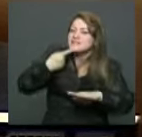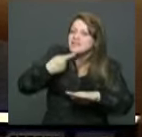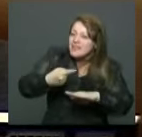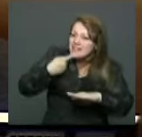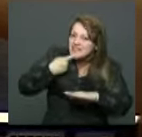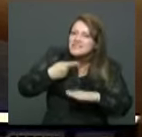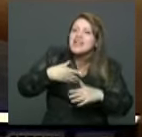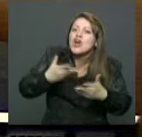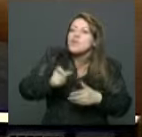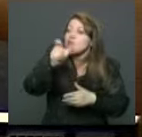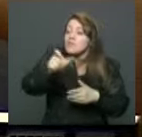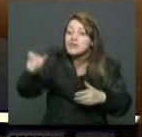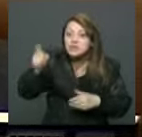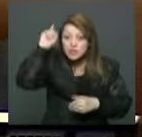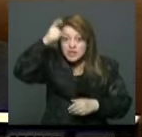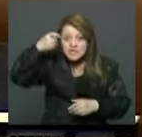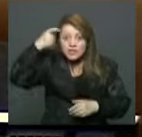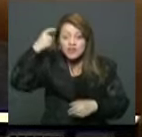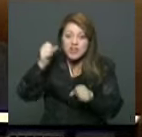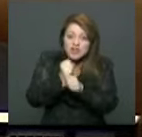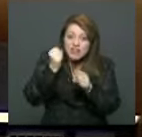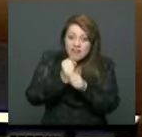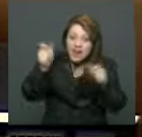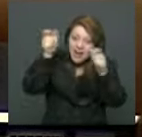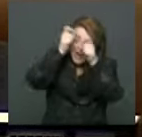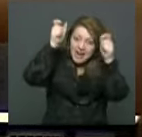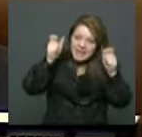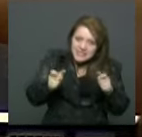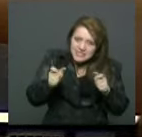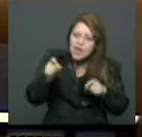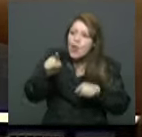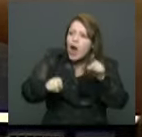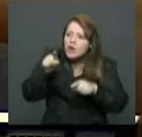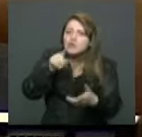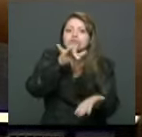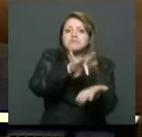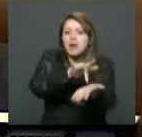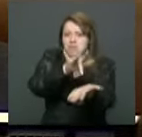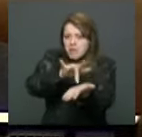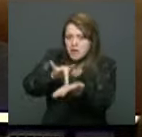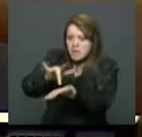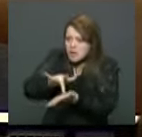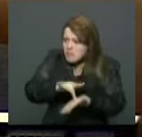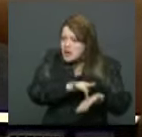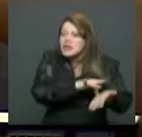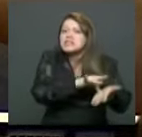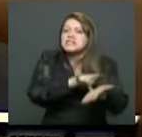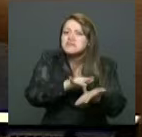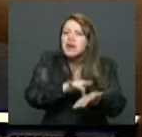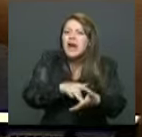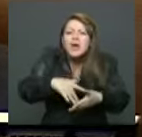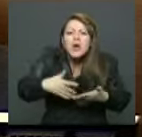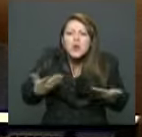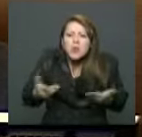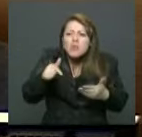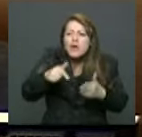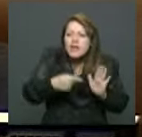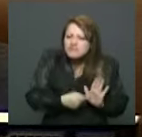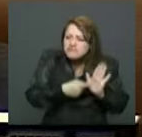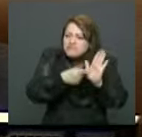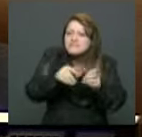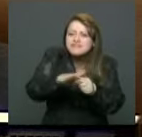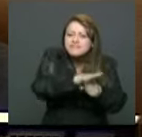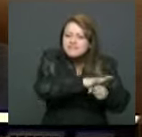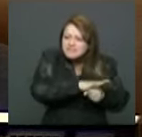funcionarios públicos del Estado, tanto aquellos que habían participado en un ejercicio privado sobre un sector hasta